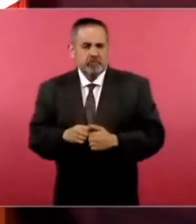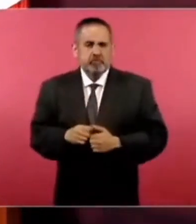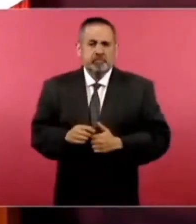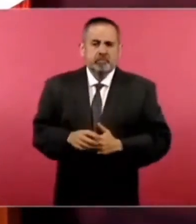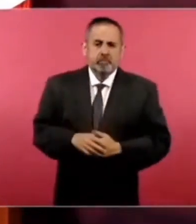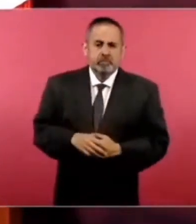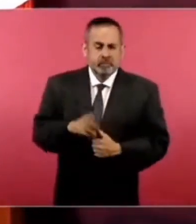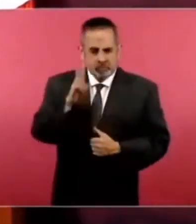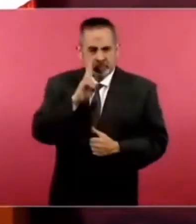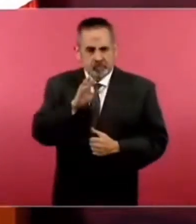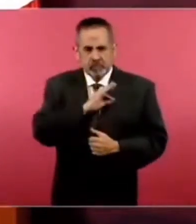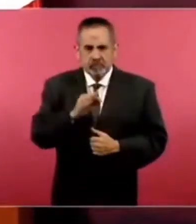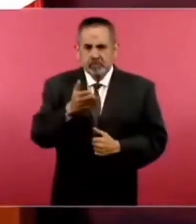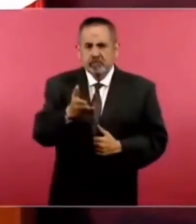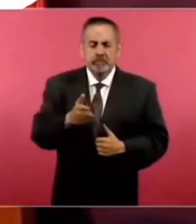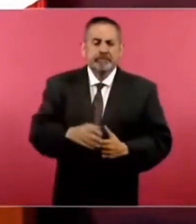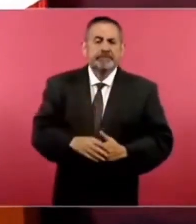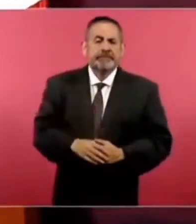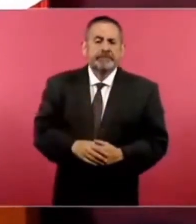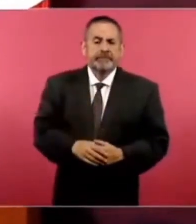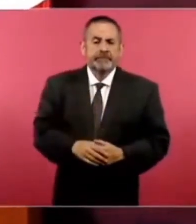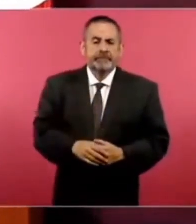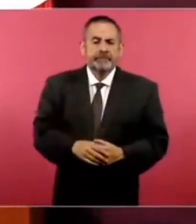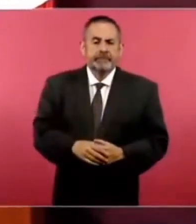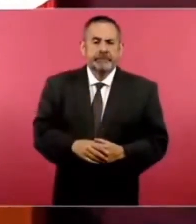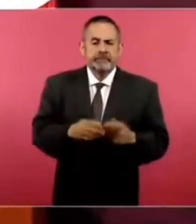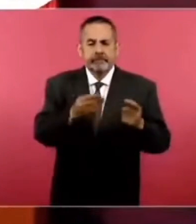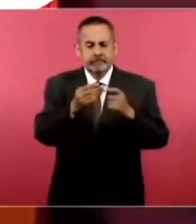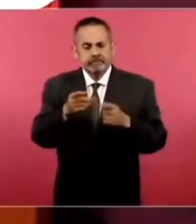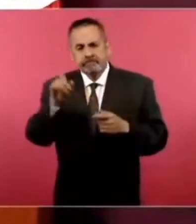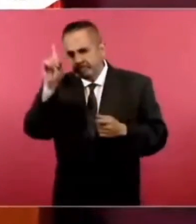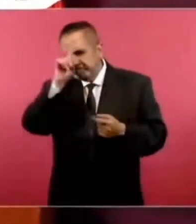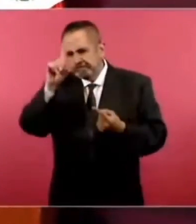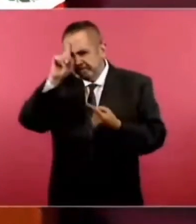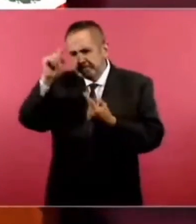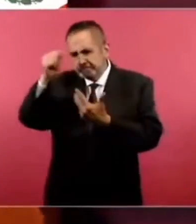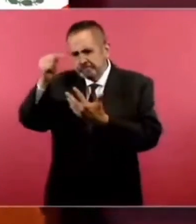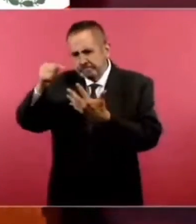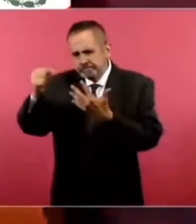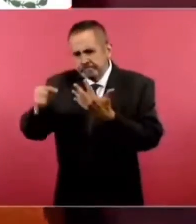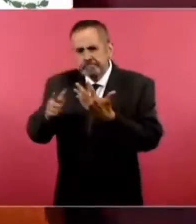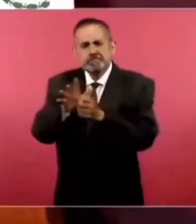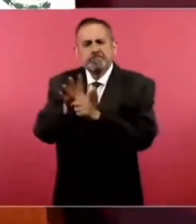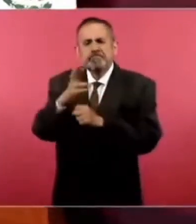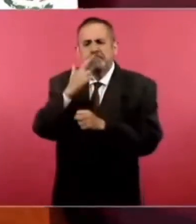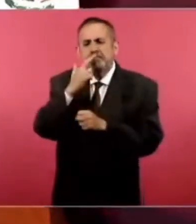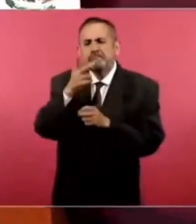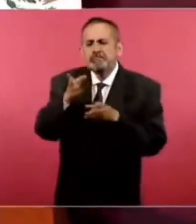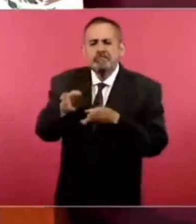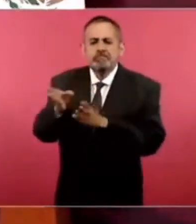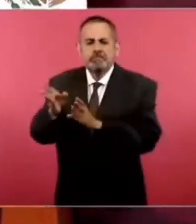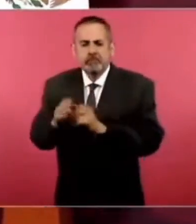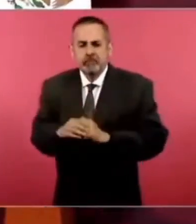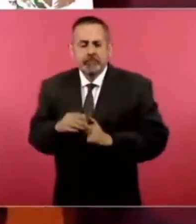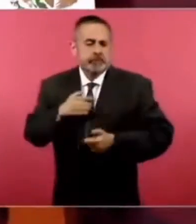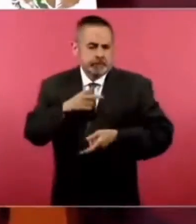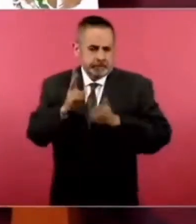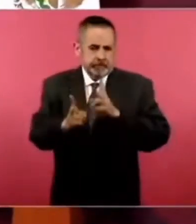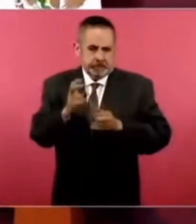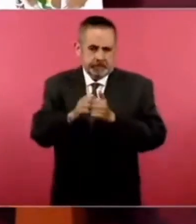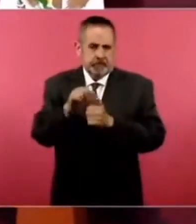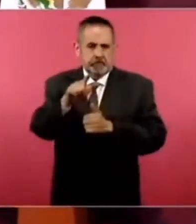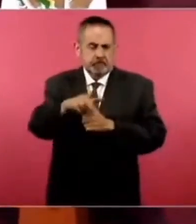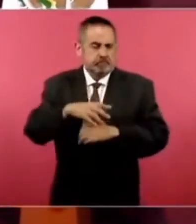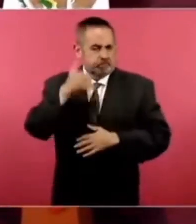nos dieran asesoría. Entonces, hablé con él